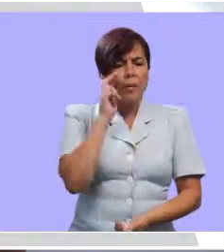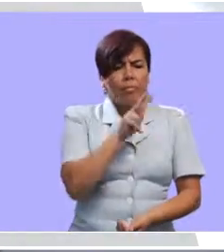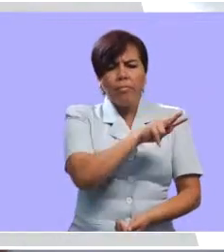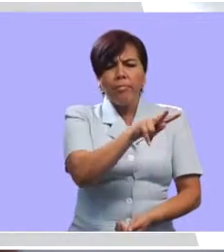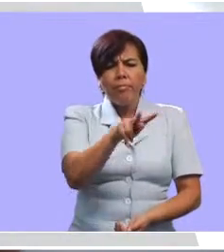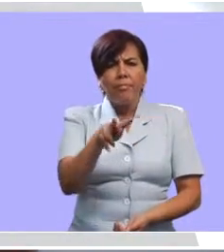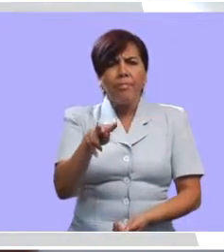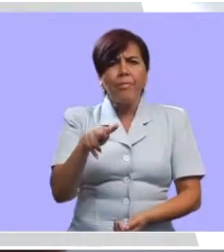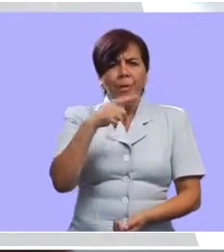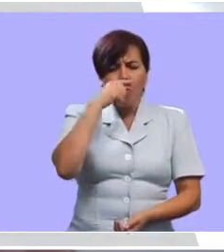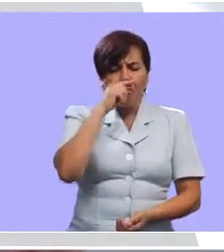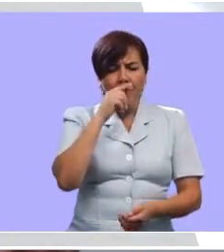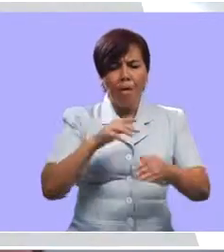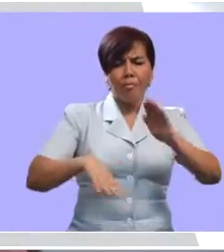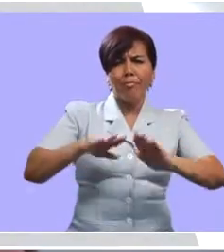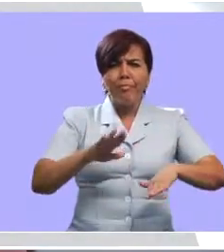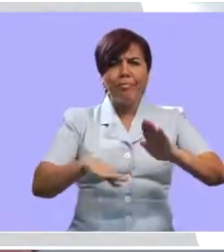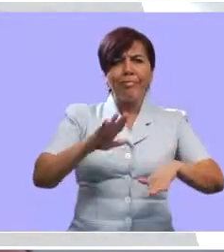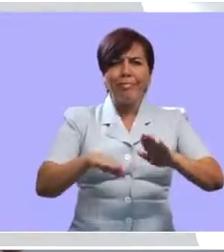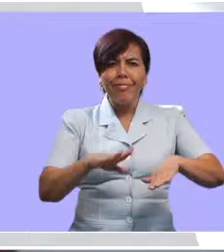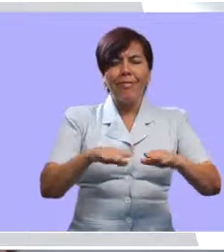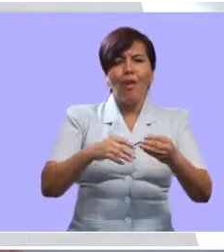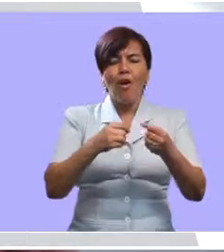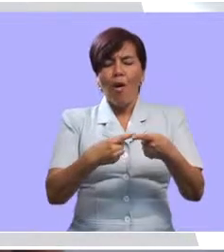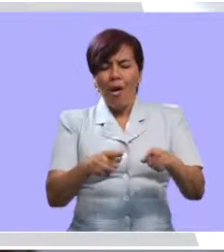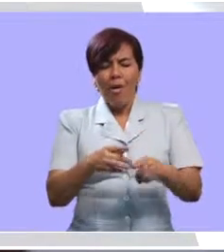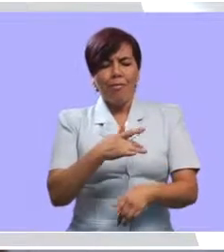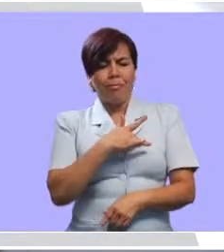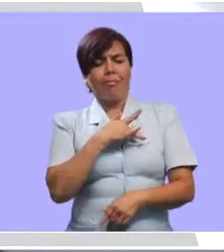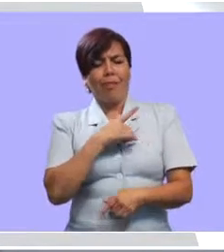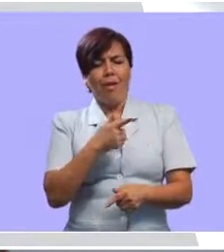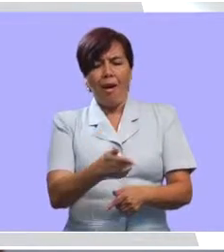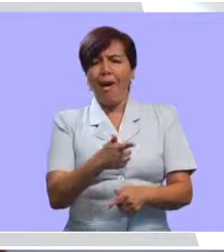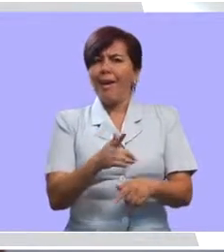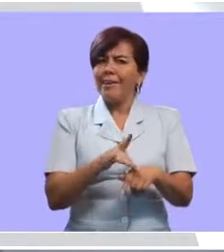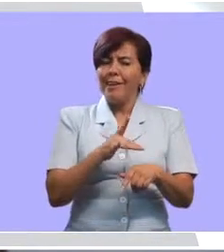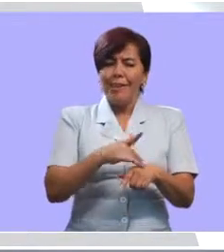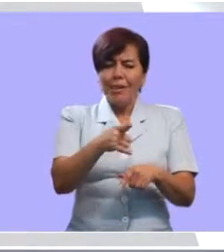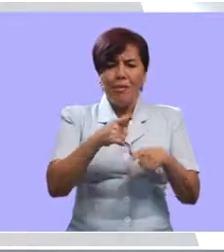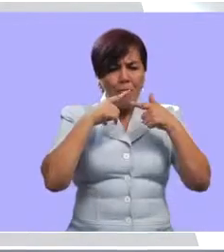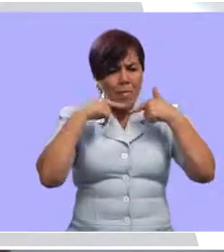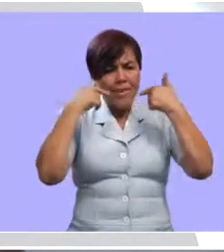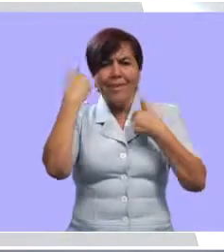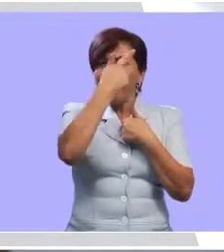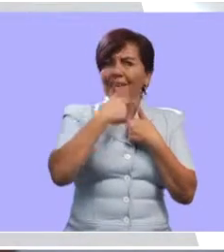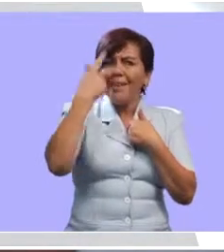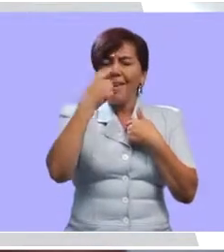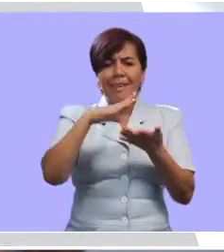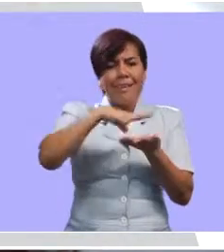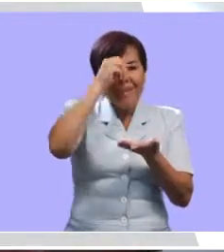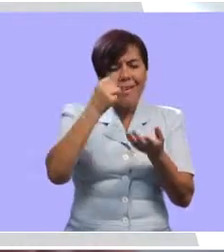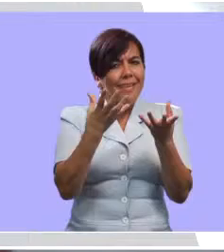El ver lo que un niño al tocar un instrumento puede generar esa sensación de que está feliz, que está